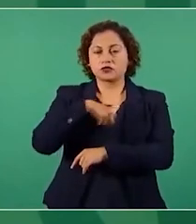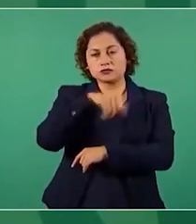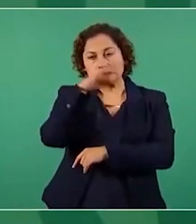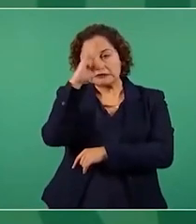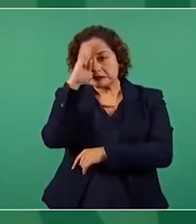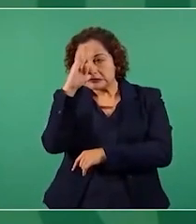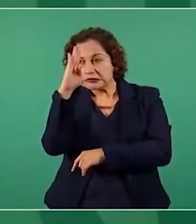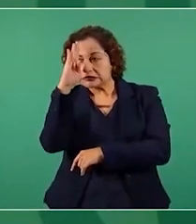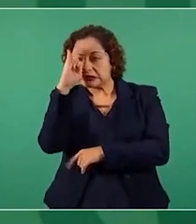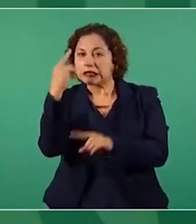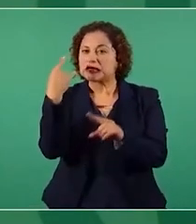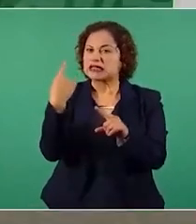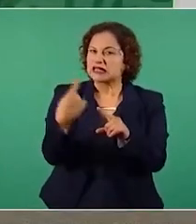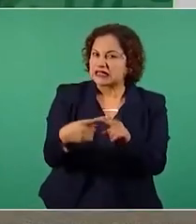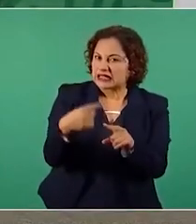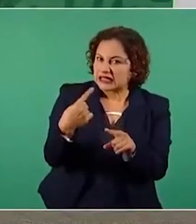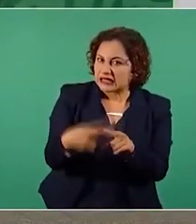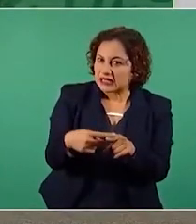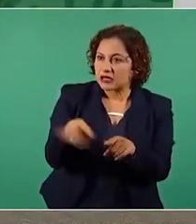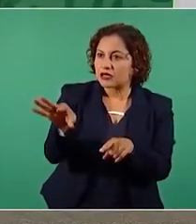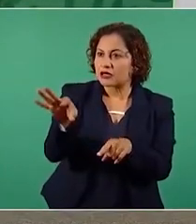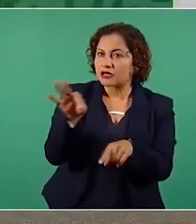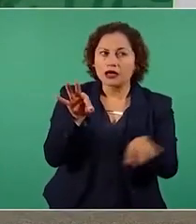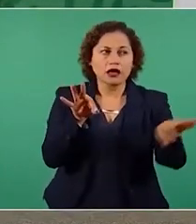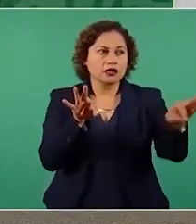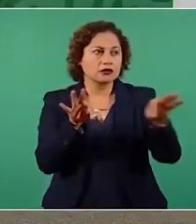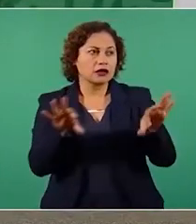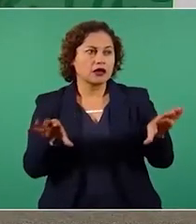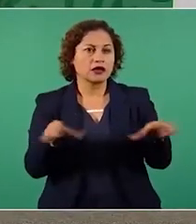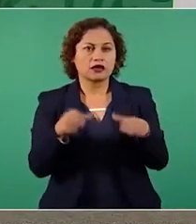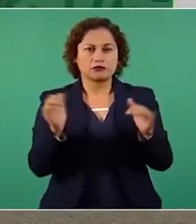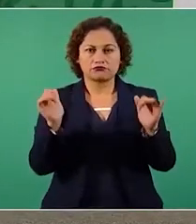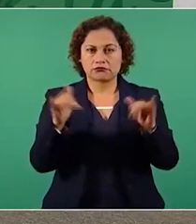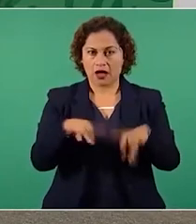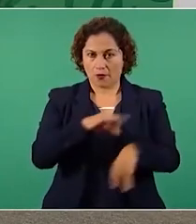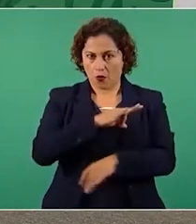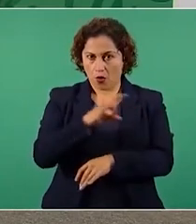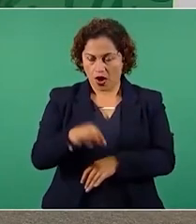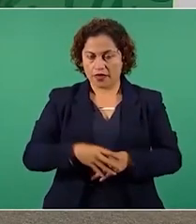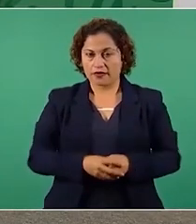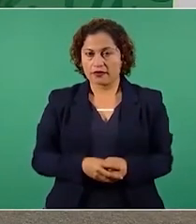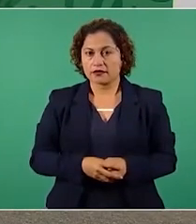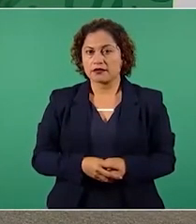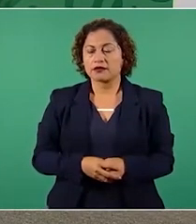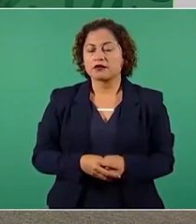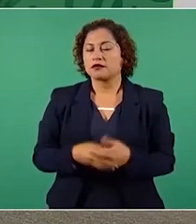Desde luego se dejó